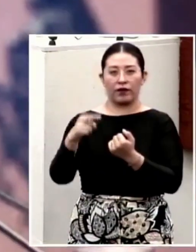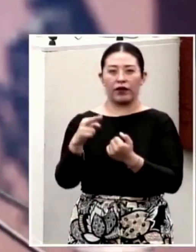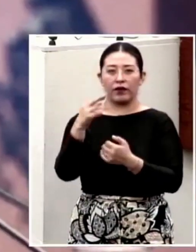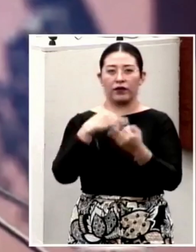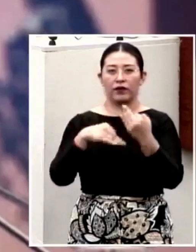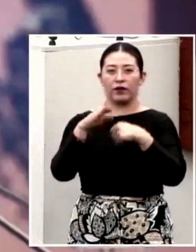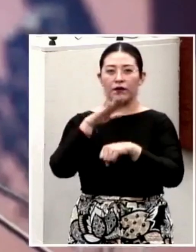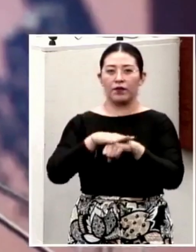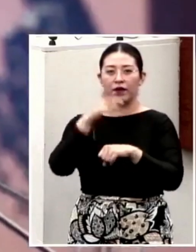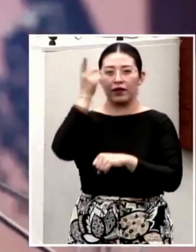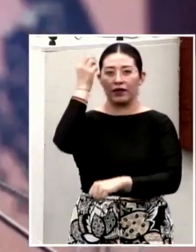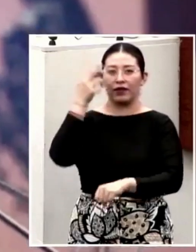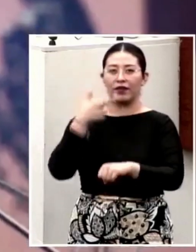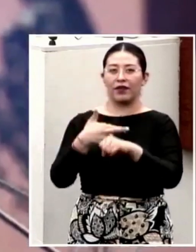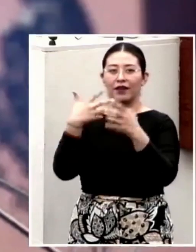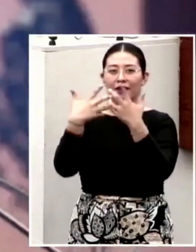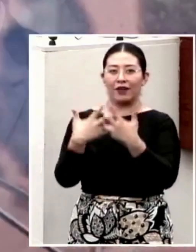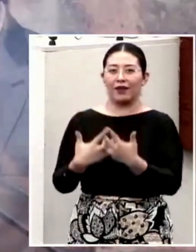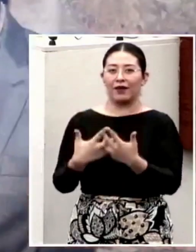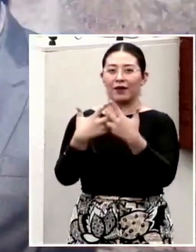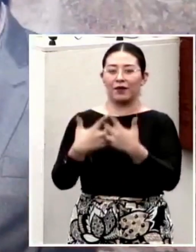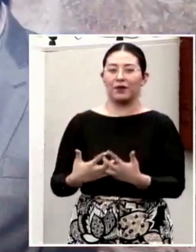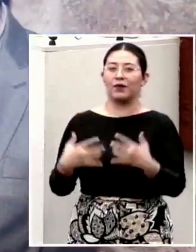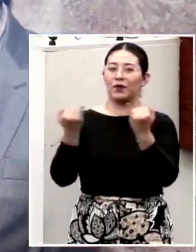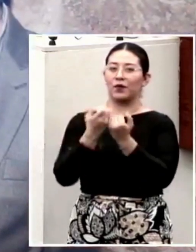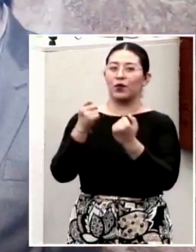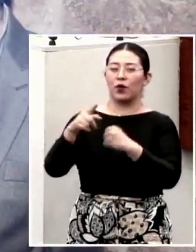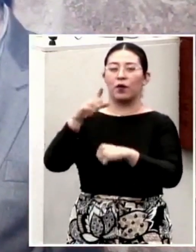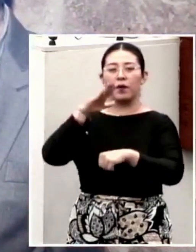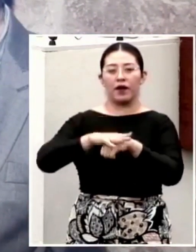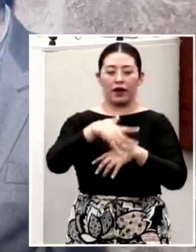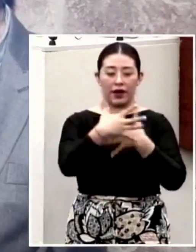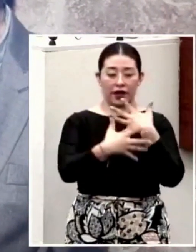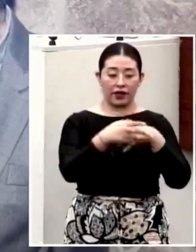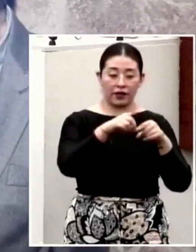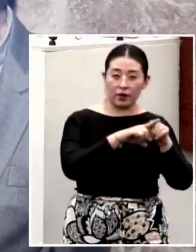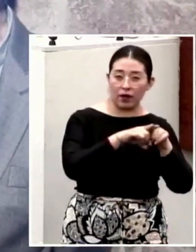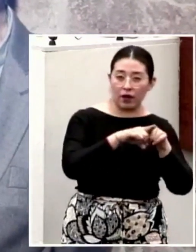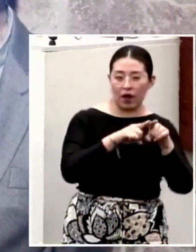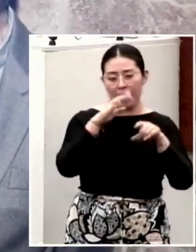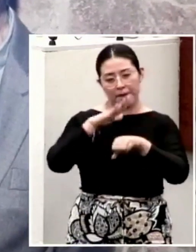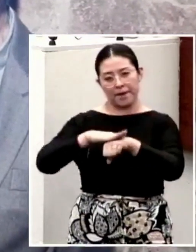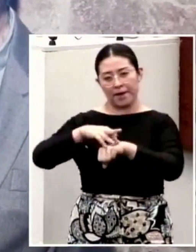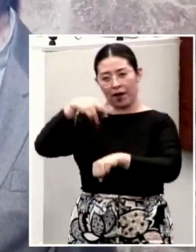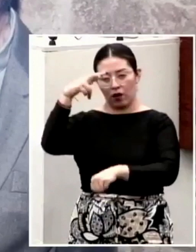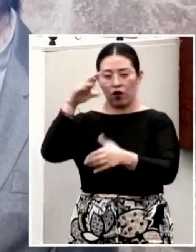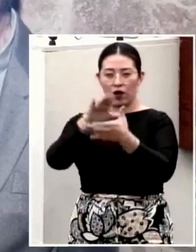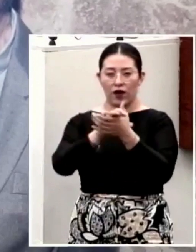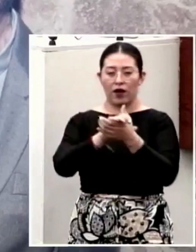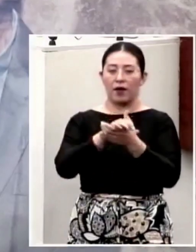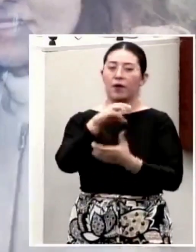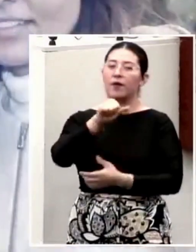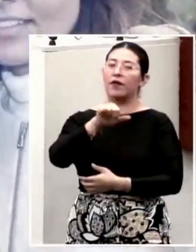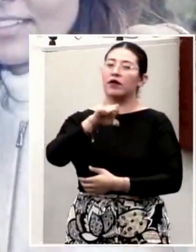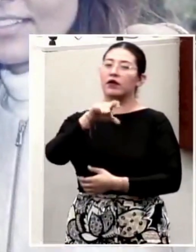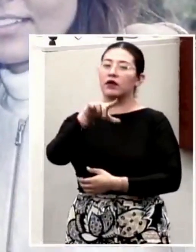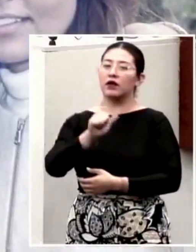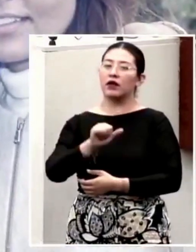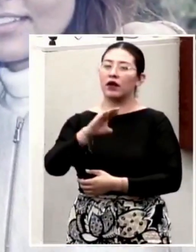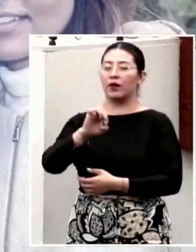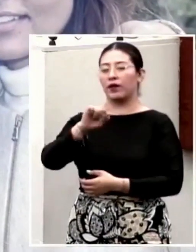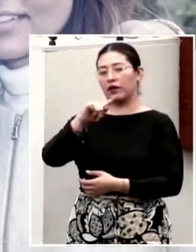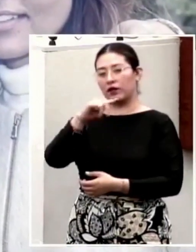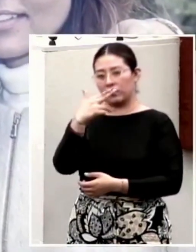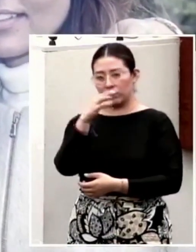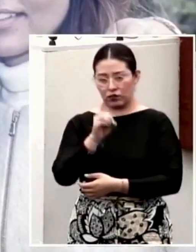tras ser seleccionado por mayoría de votos. Nacido en 1946, Torres Corzo fue gobernador del Estado y senador en el Congreso de la Unión.